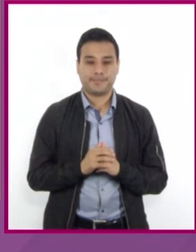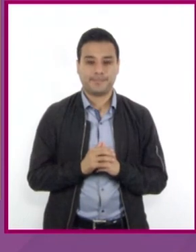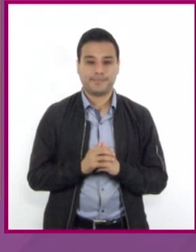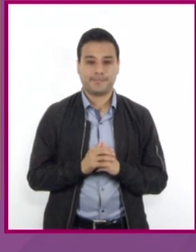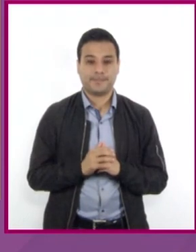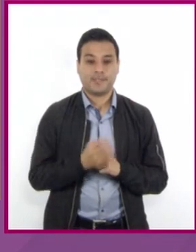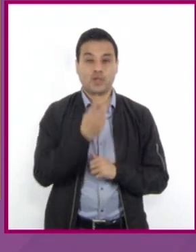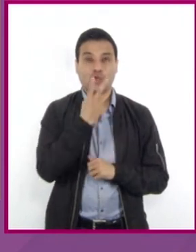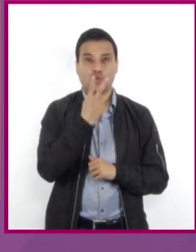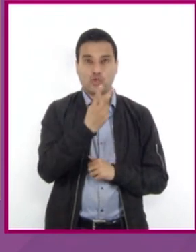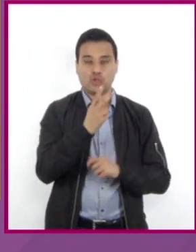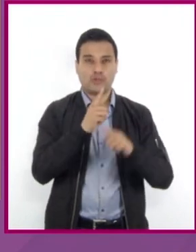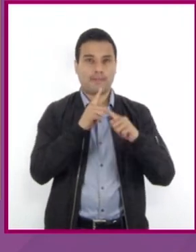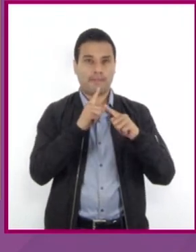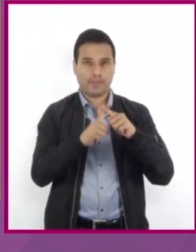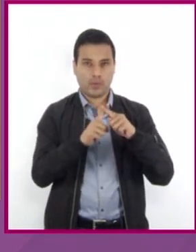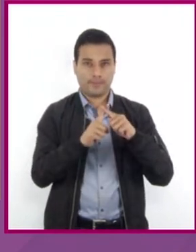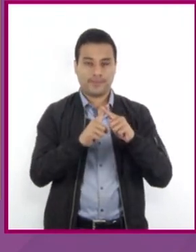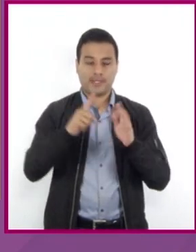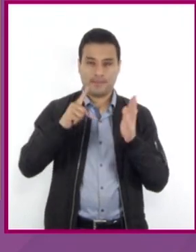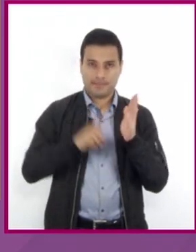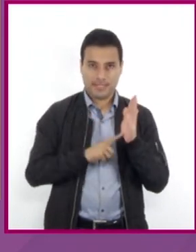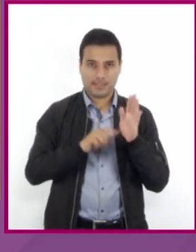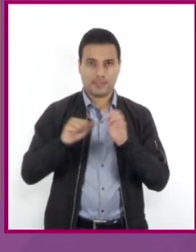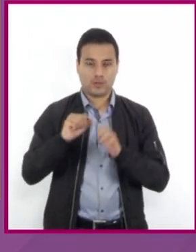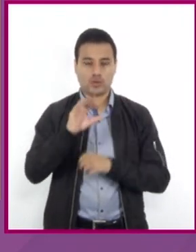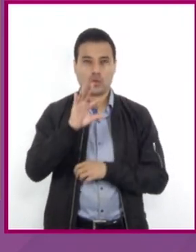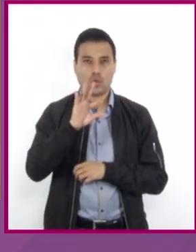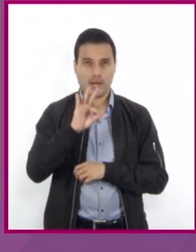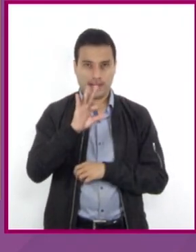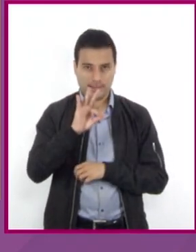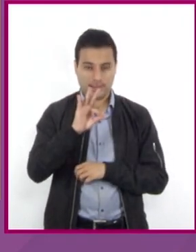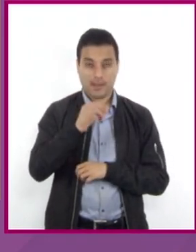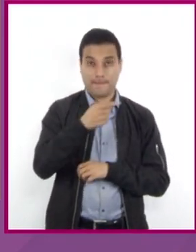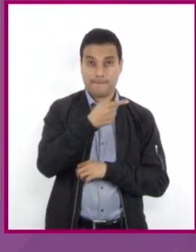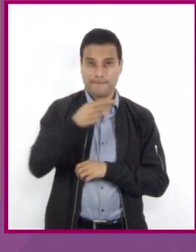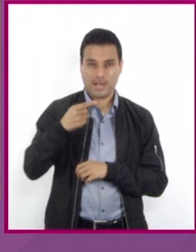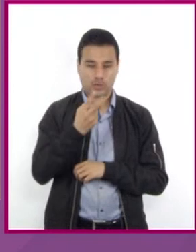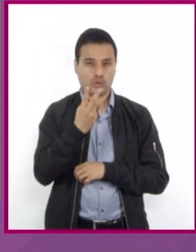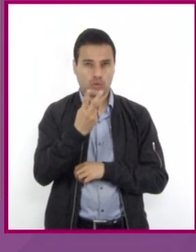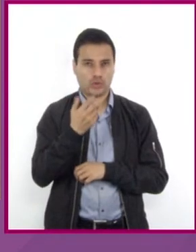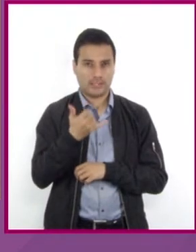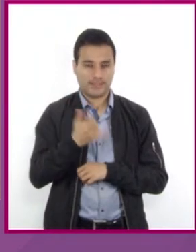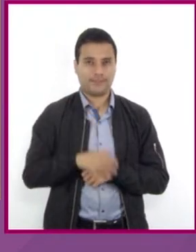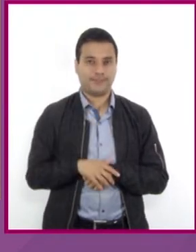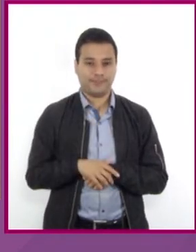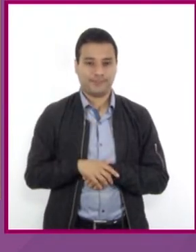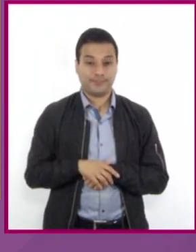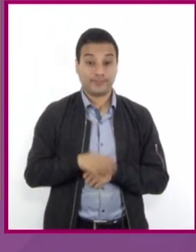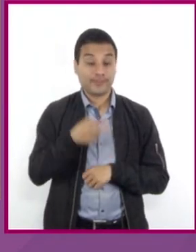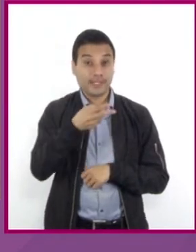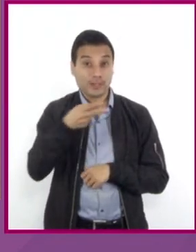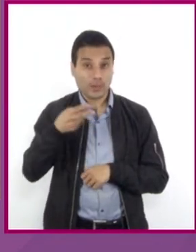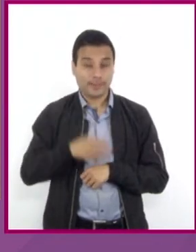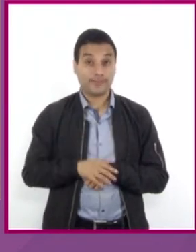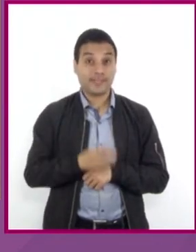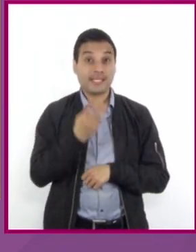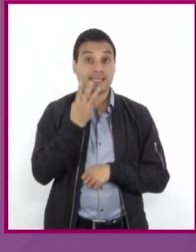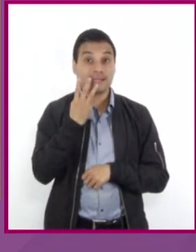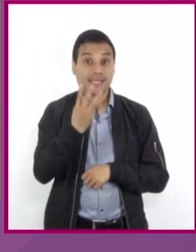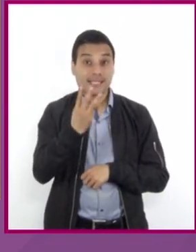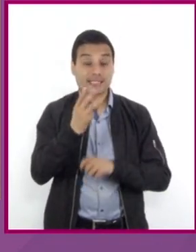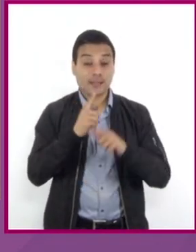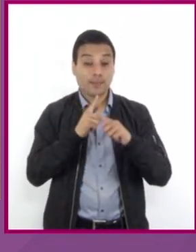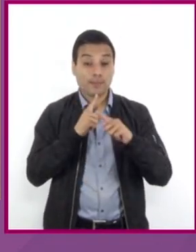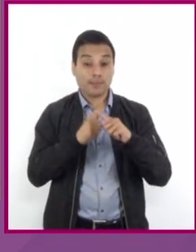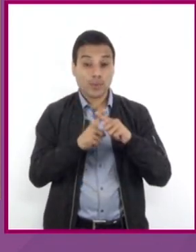2 que multiplica a 1640 menos 2Y que es igual a 3 que